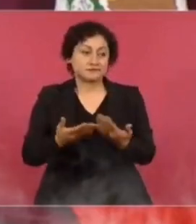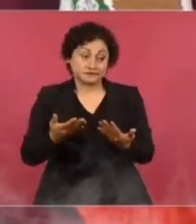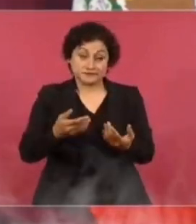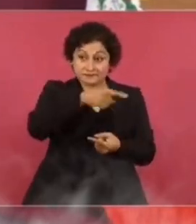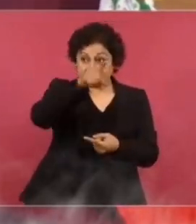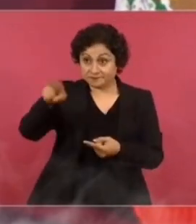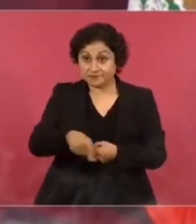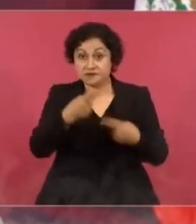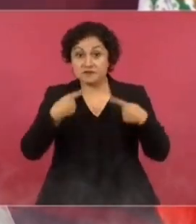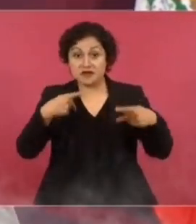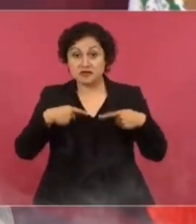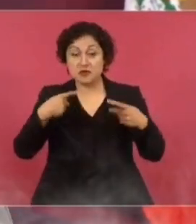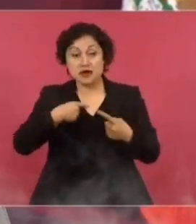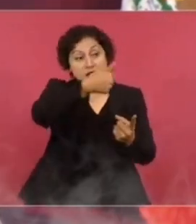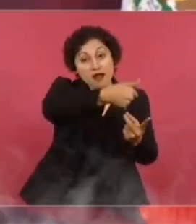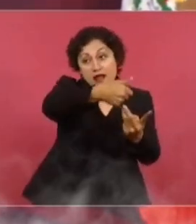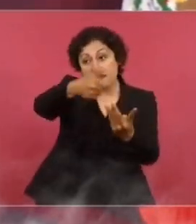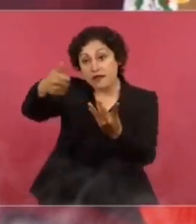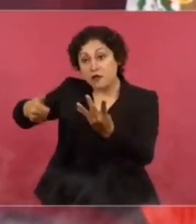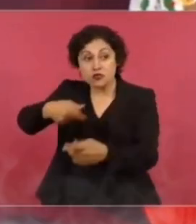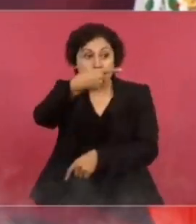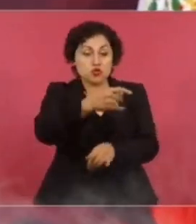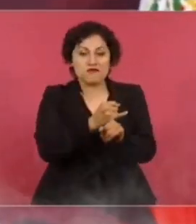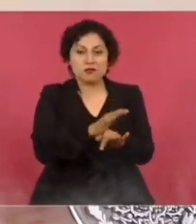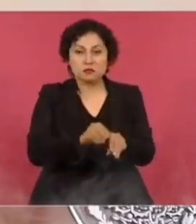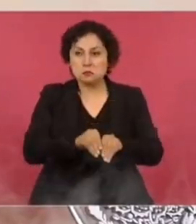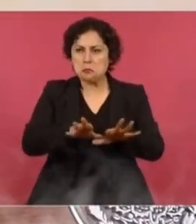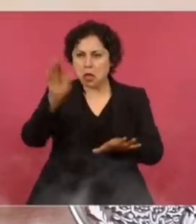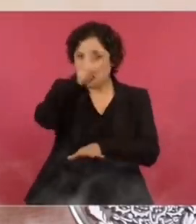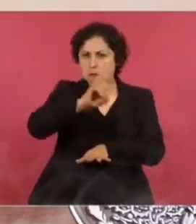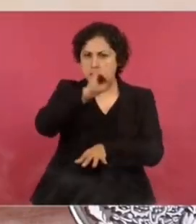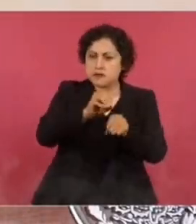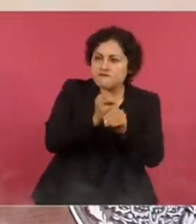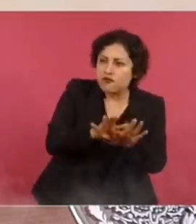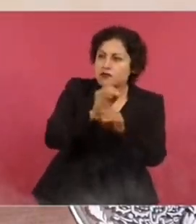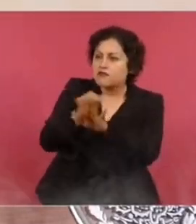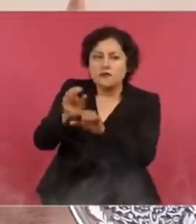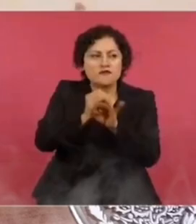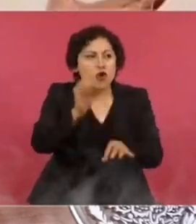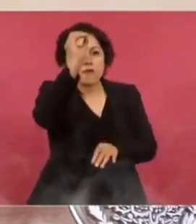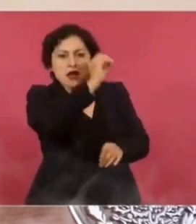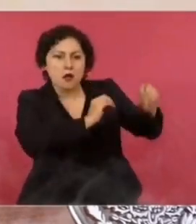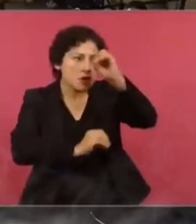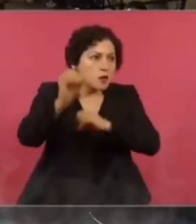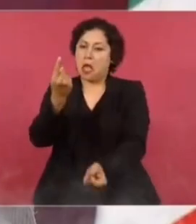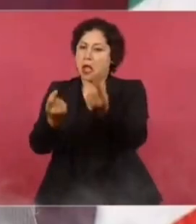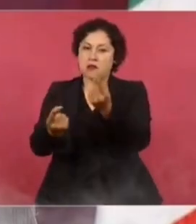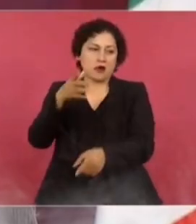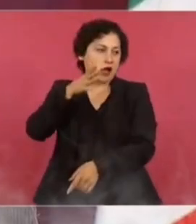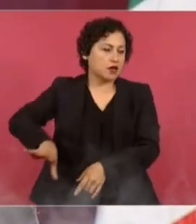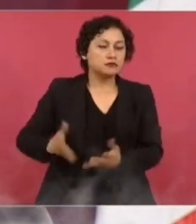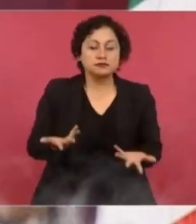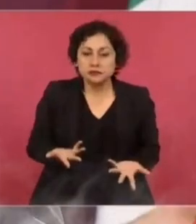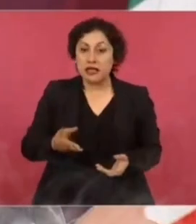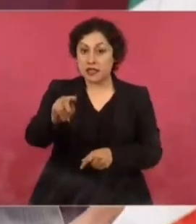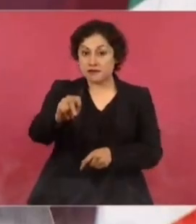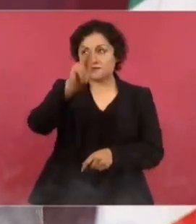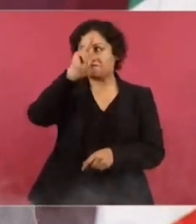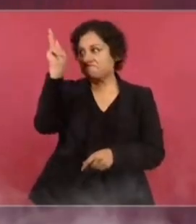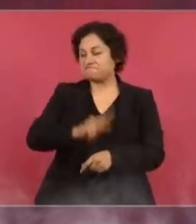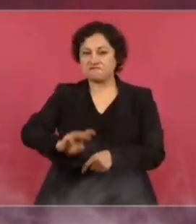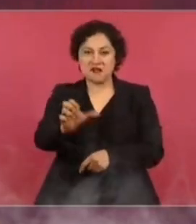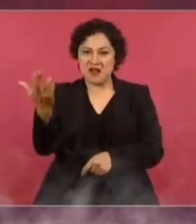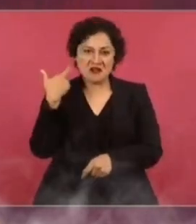Cada persona es un medio de comunicación en potencia. Y eso antes no existía. No existía.